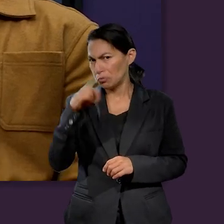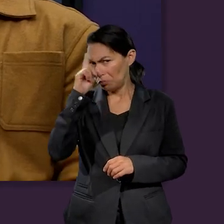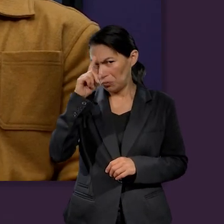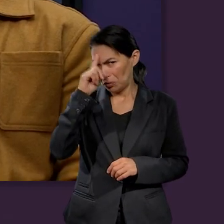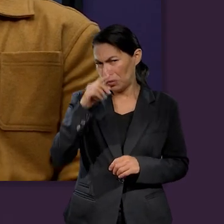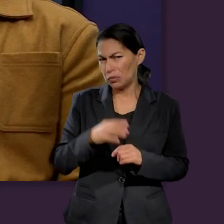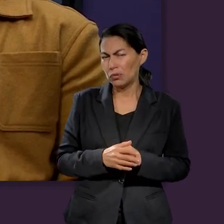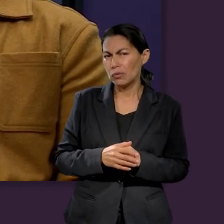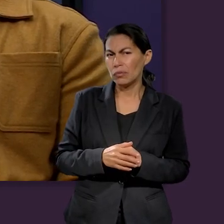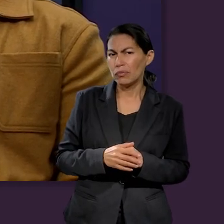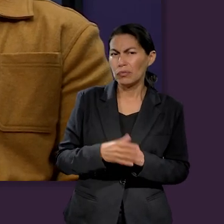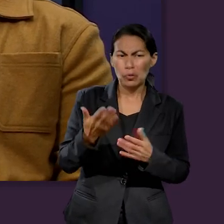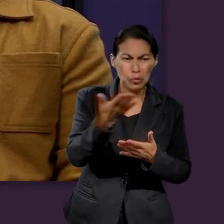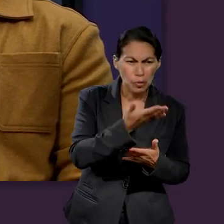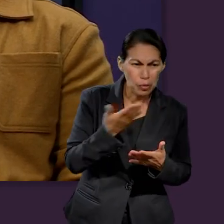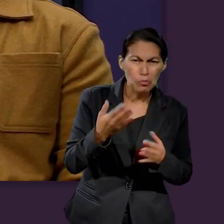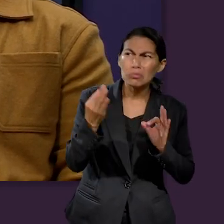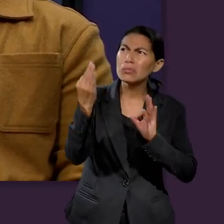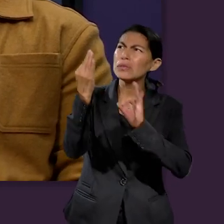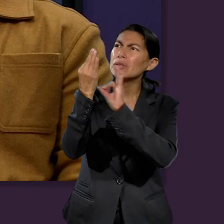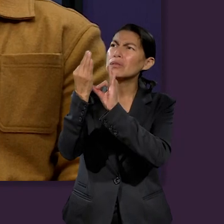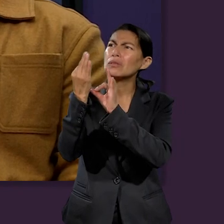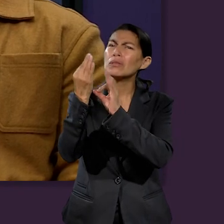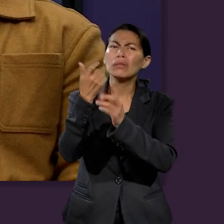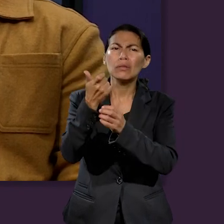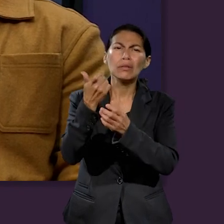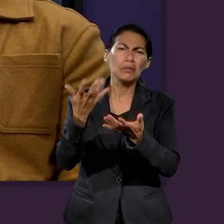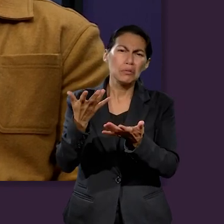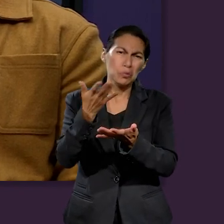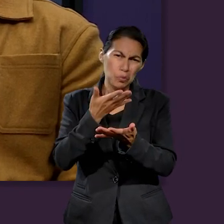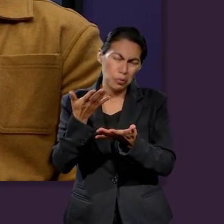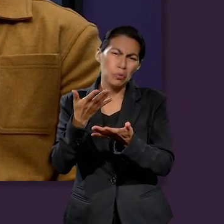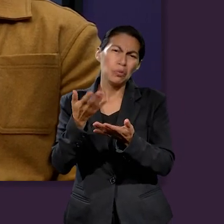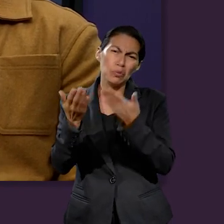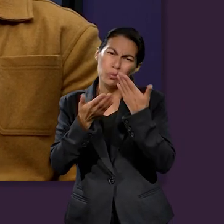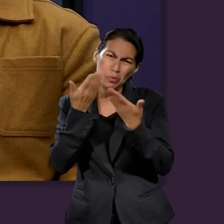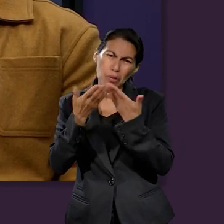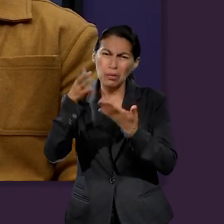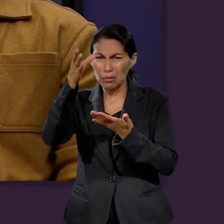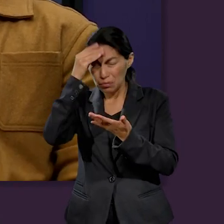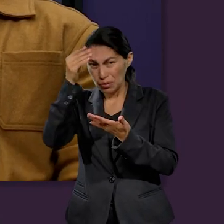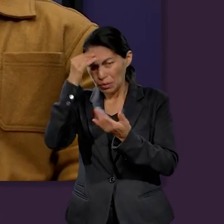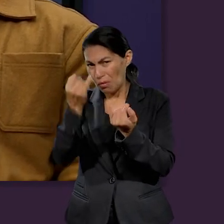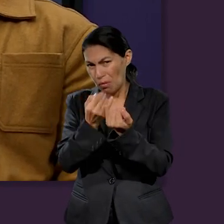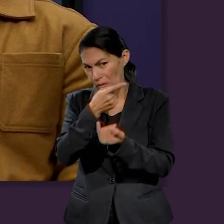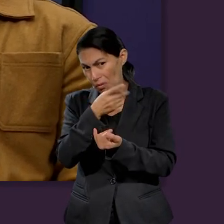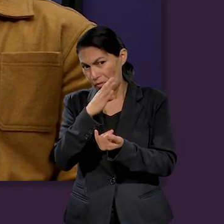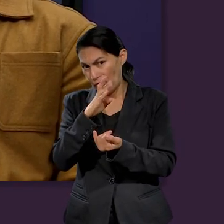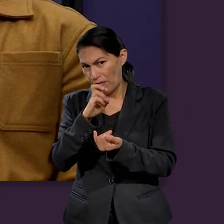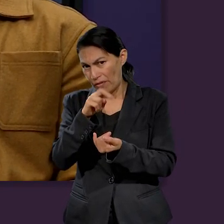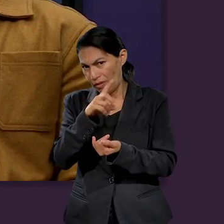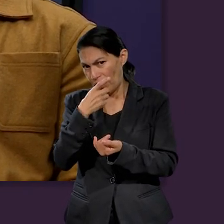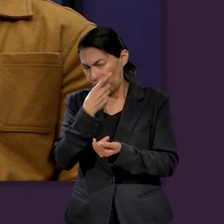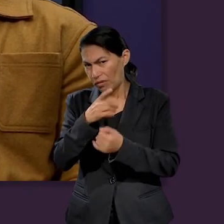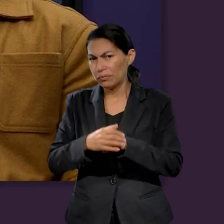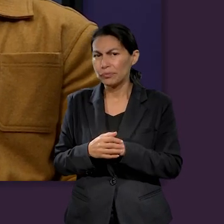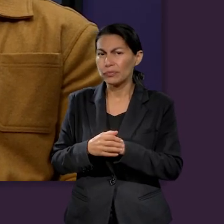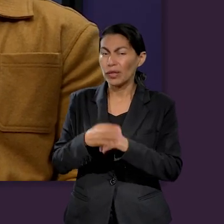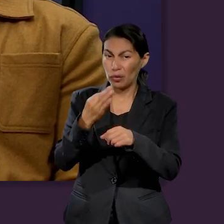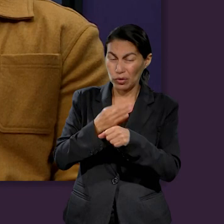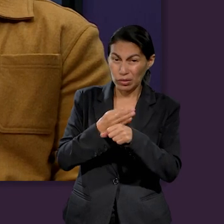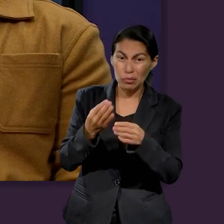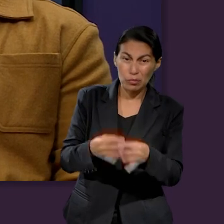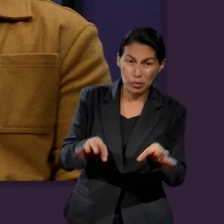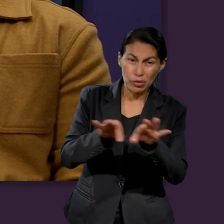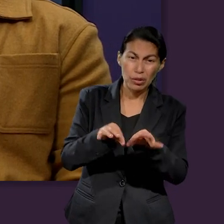dijo, pues yo aconsejaría el poder acercarse y tener un conocimiento apropiado sobre la educación financiera, porque realmente, pues esto